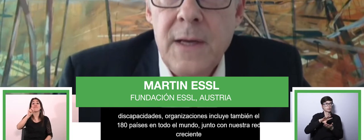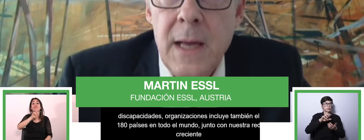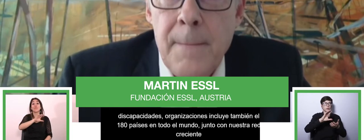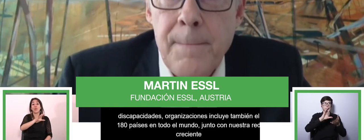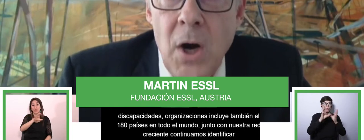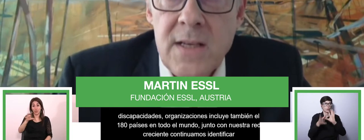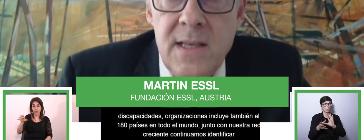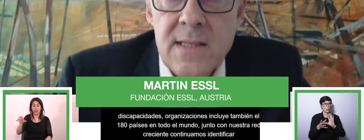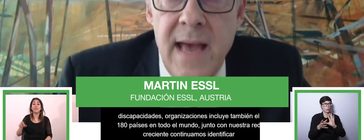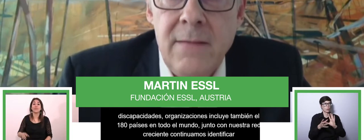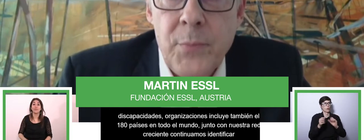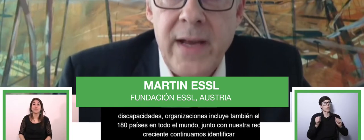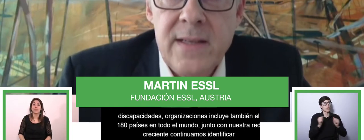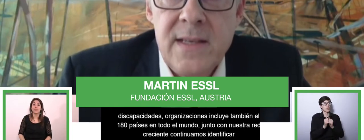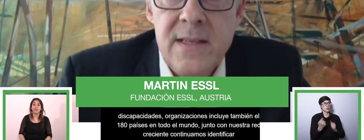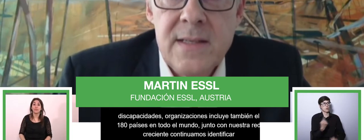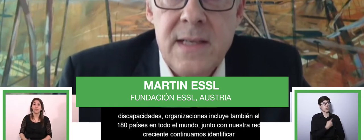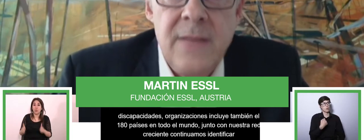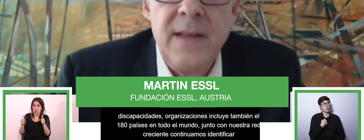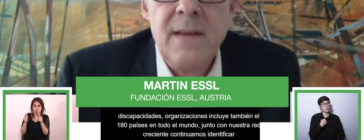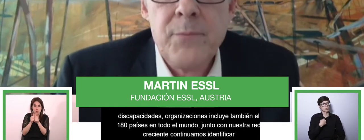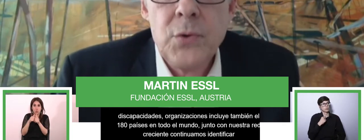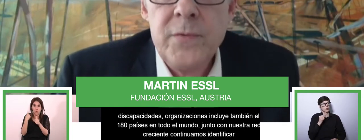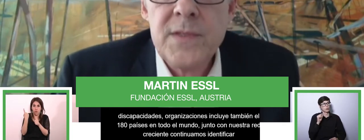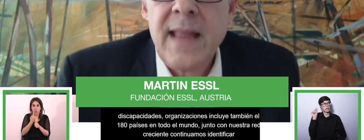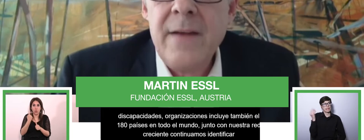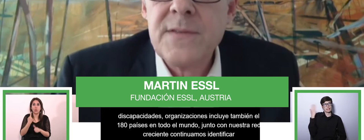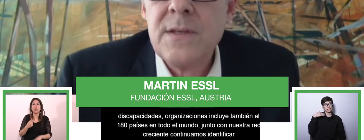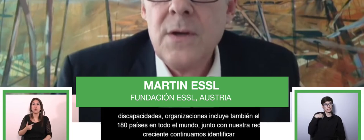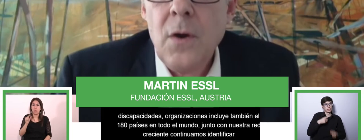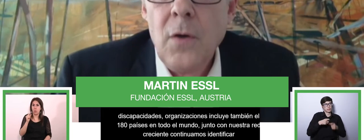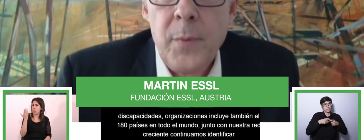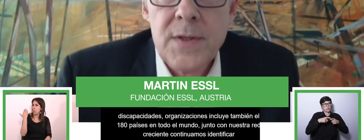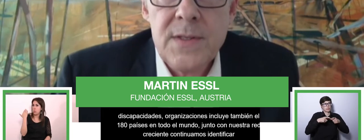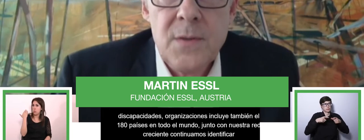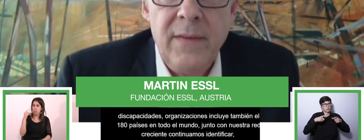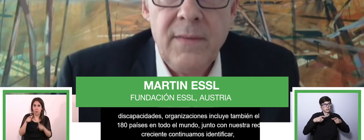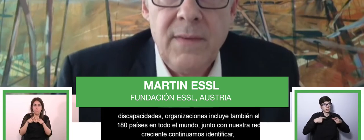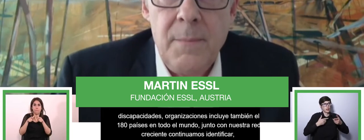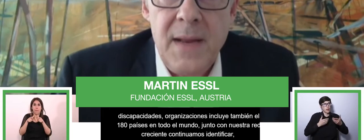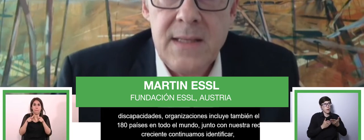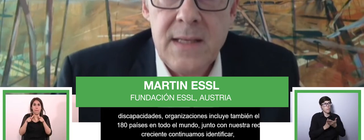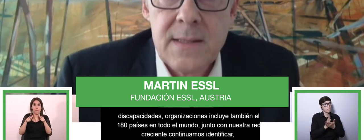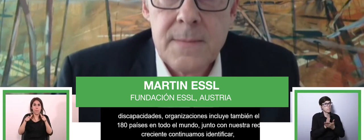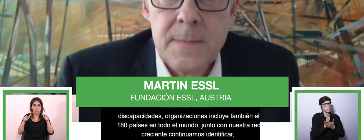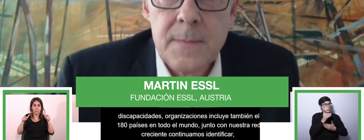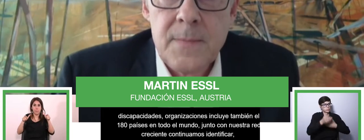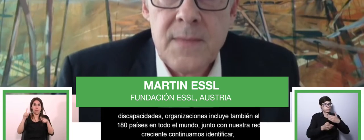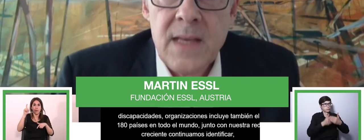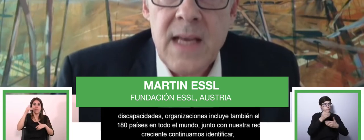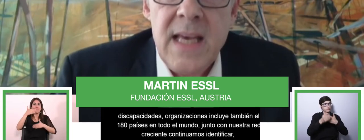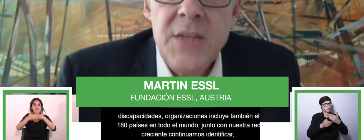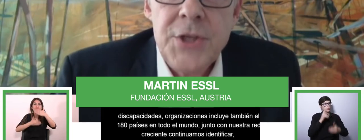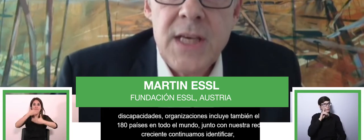políticas innovativas y efectivas que mejoran las vidas de aquellas